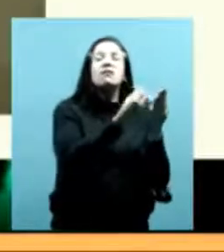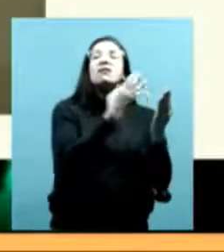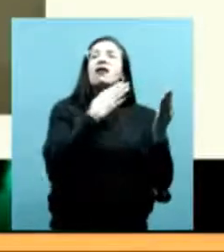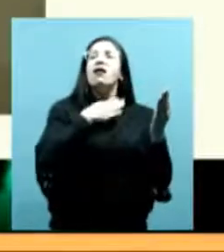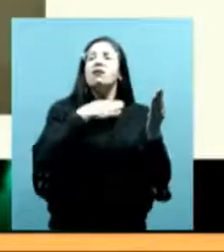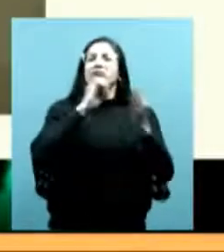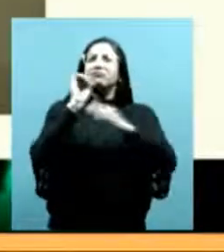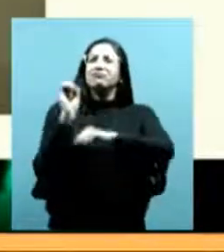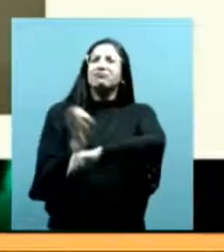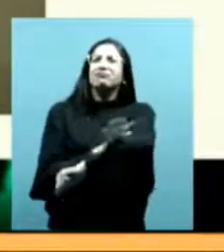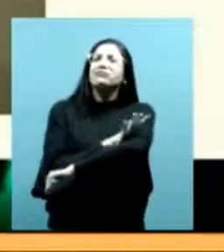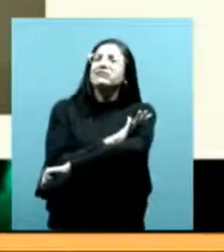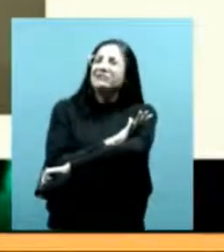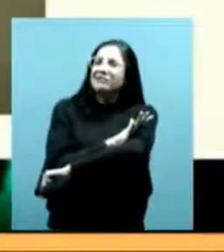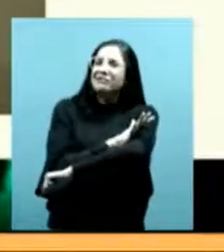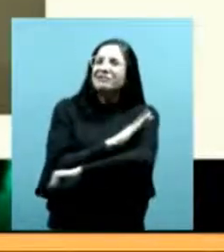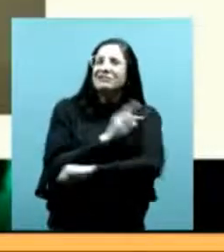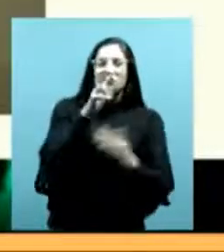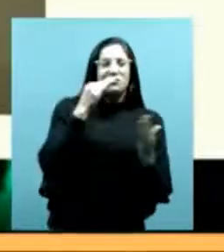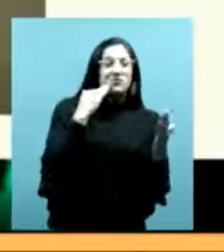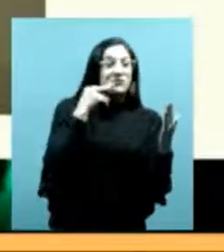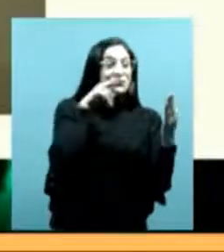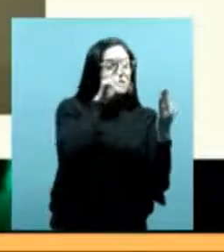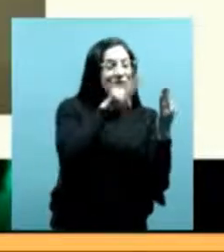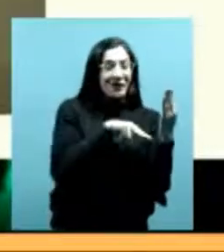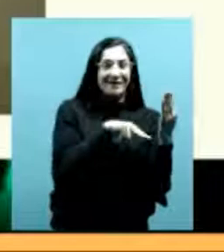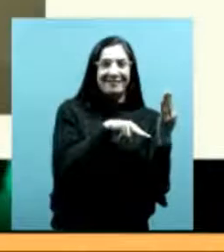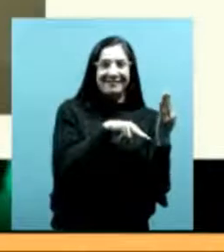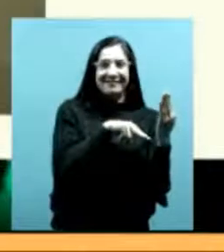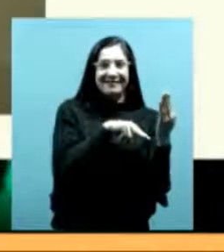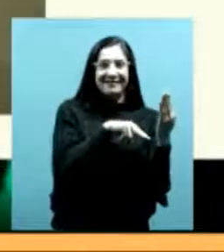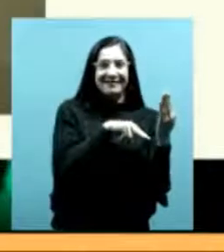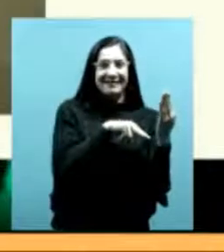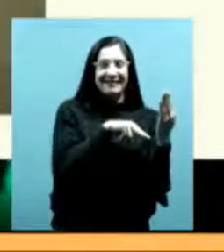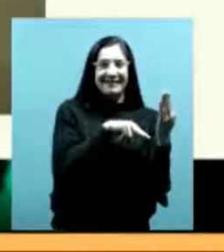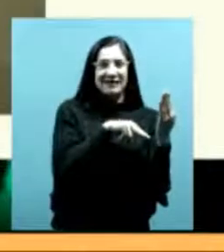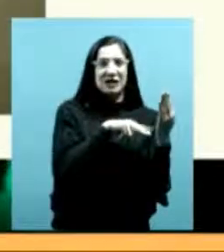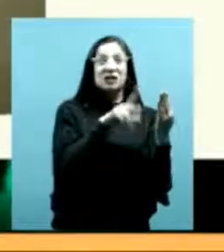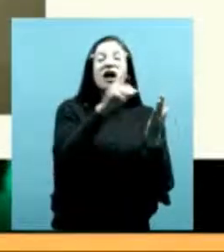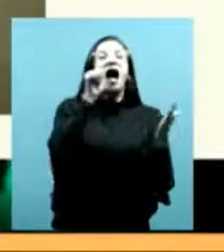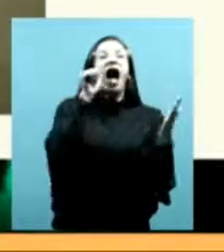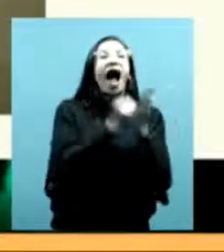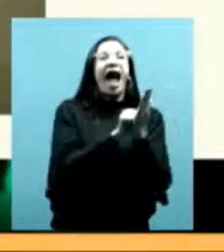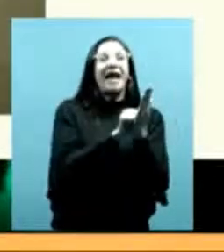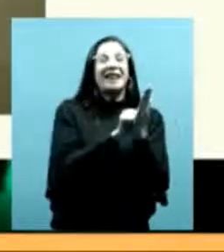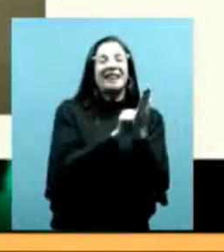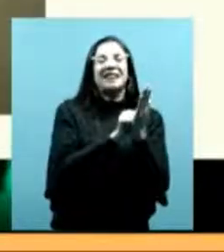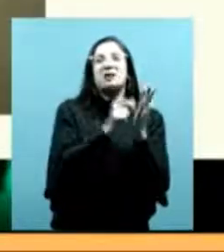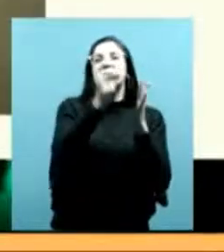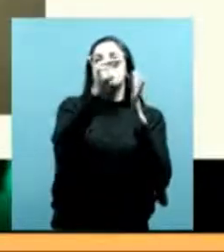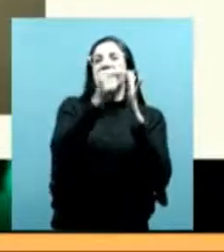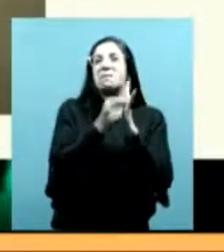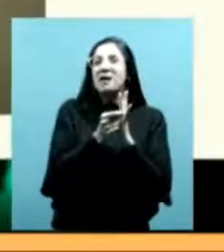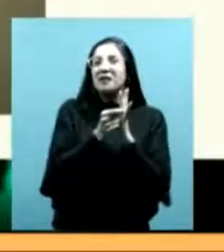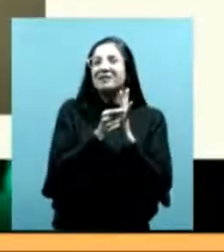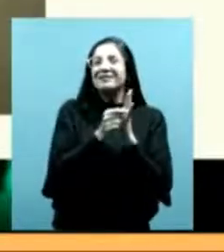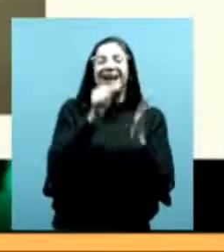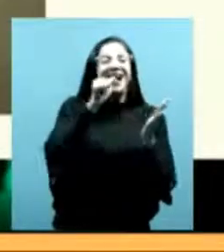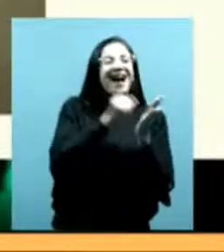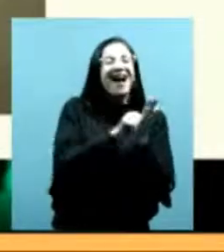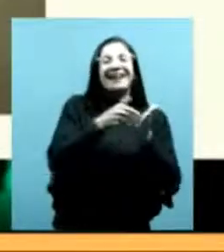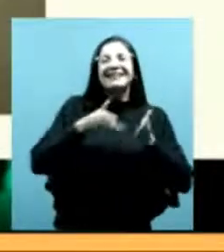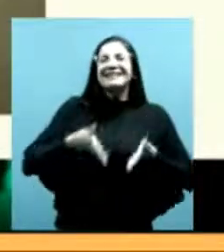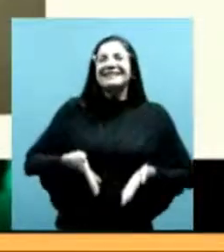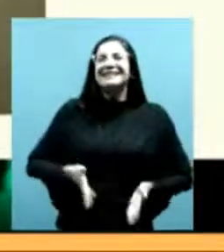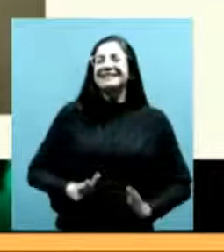pueblo mapuche que son por ejemplo las actas de matrimonio de nacimiento que se encuentran archivadas en los juzgados de